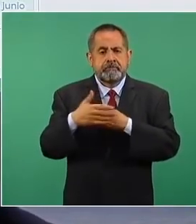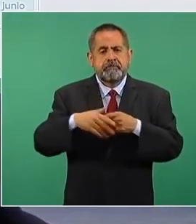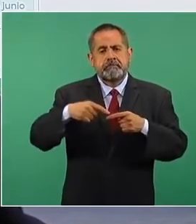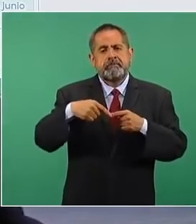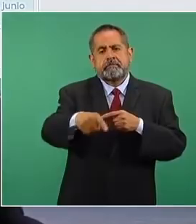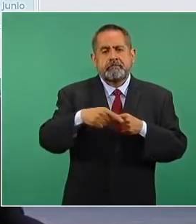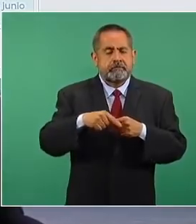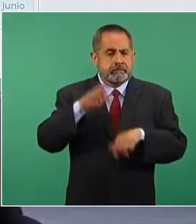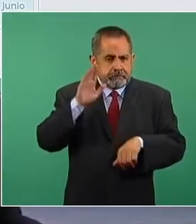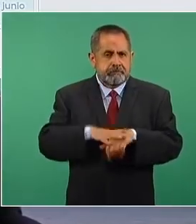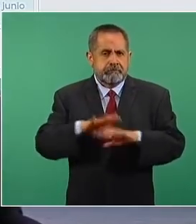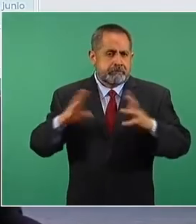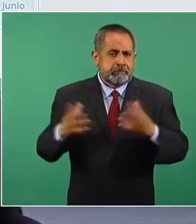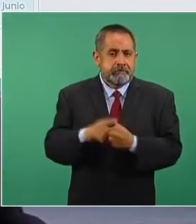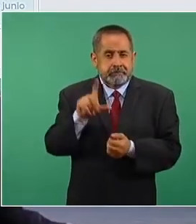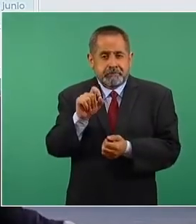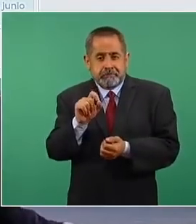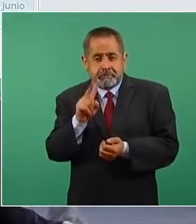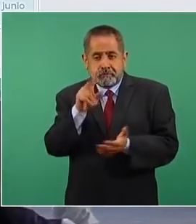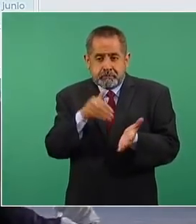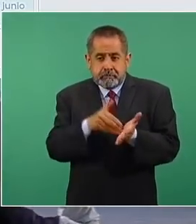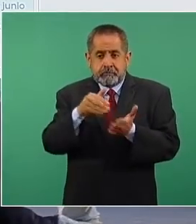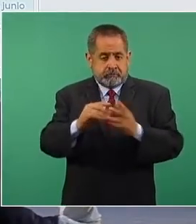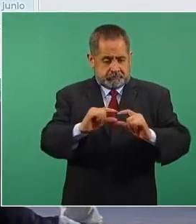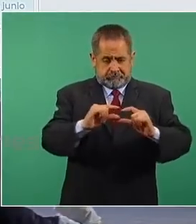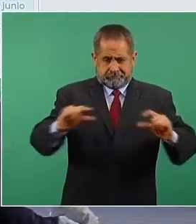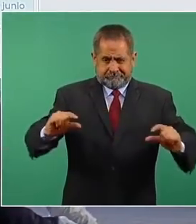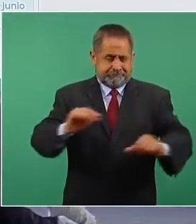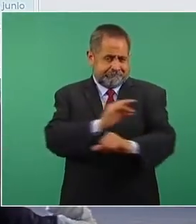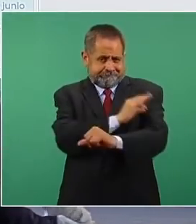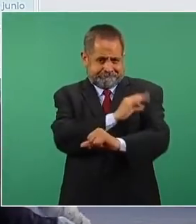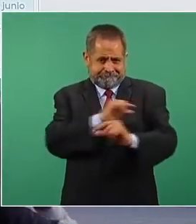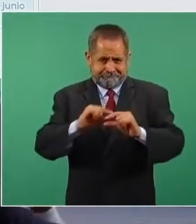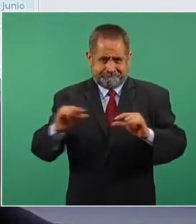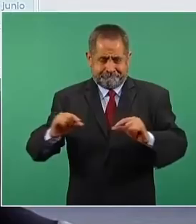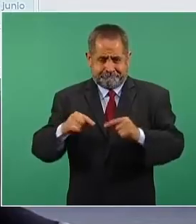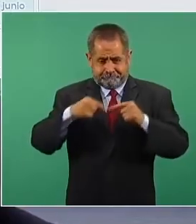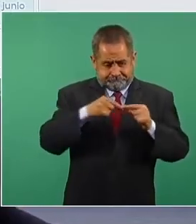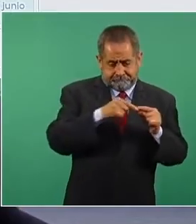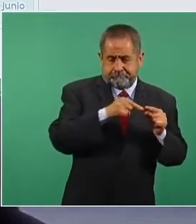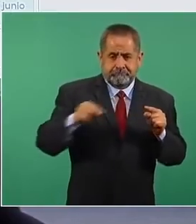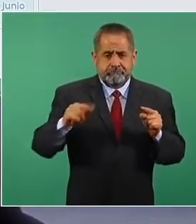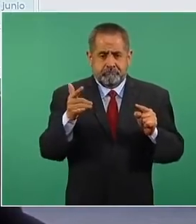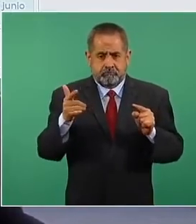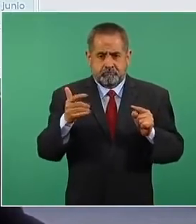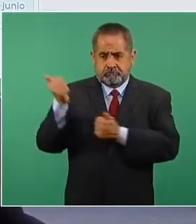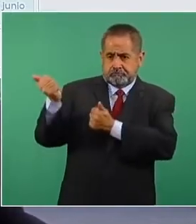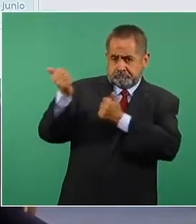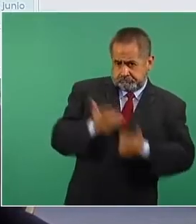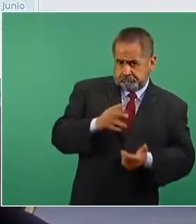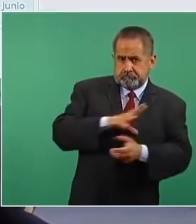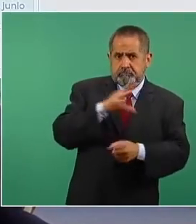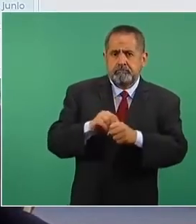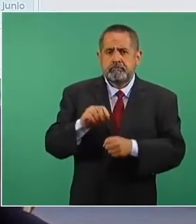una ampliación hasta 22 millones de dosis entre esta fecha y el mes de julio por